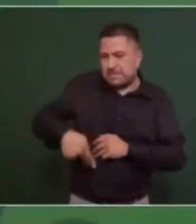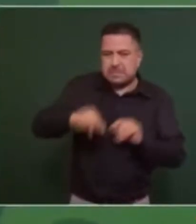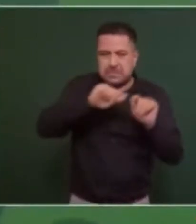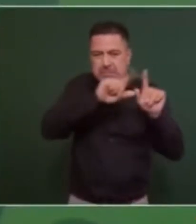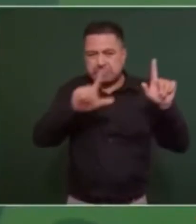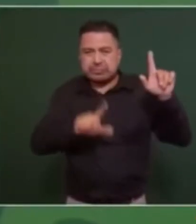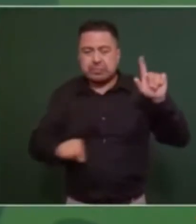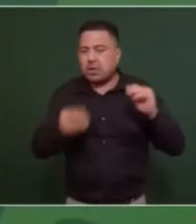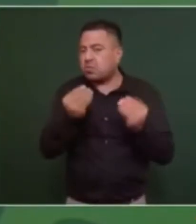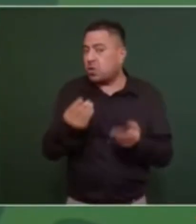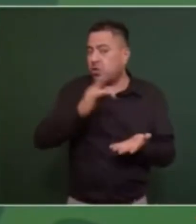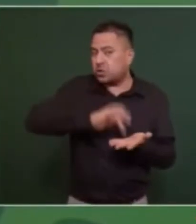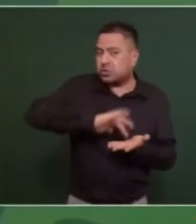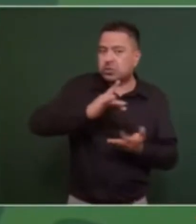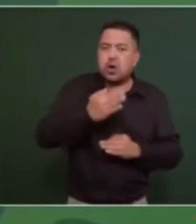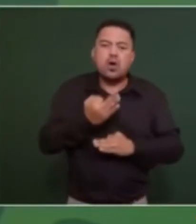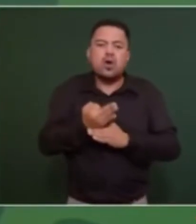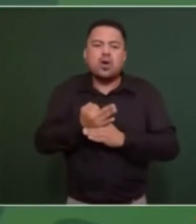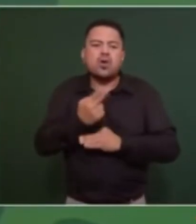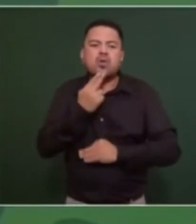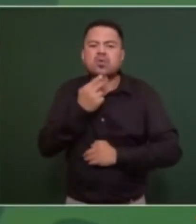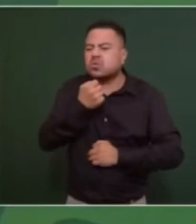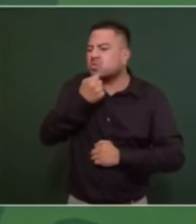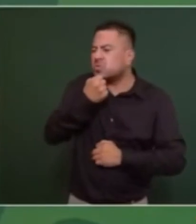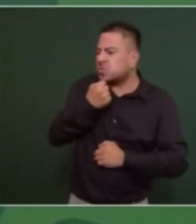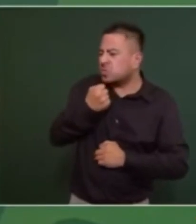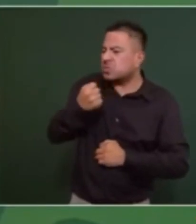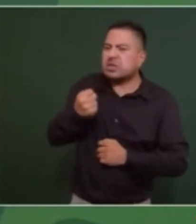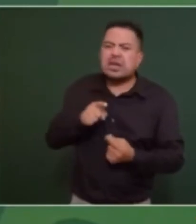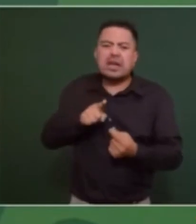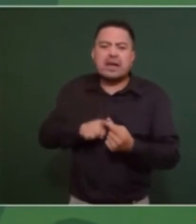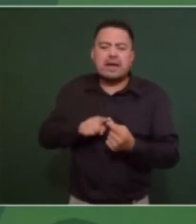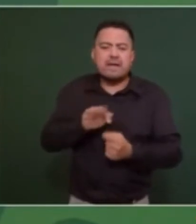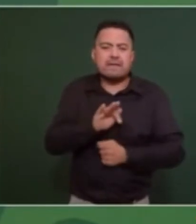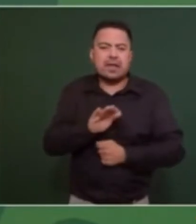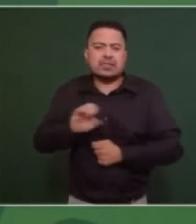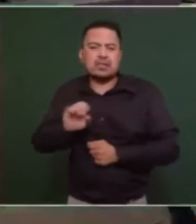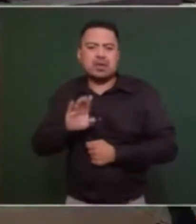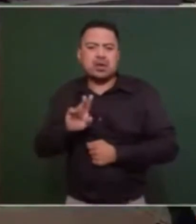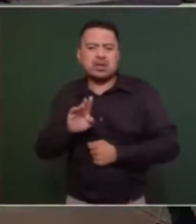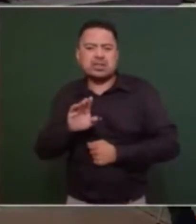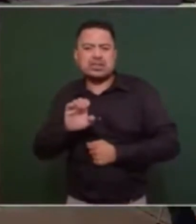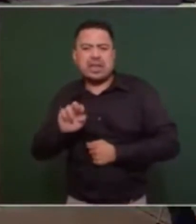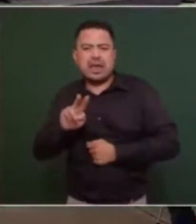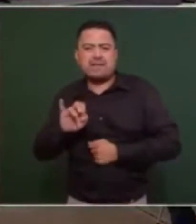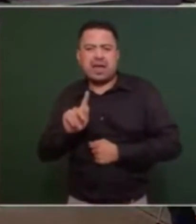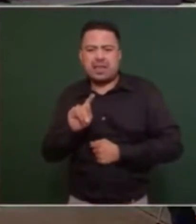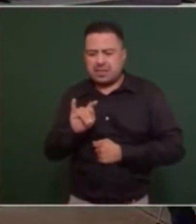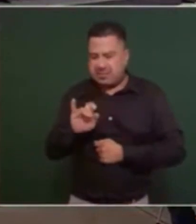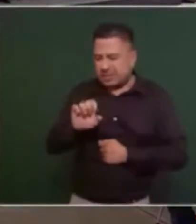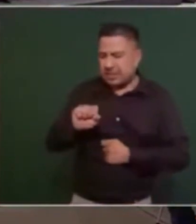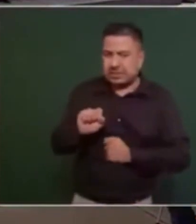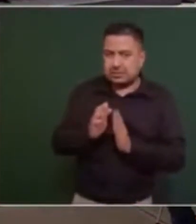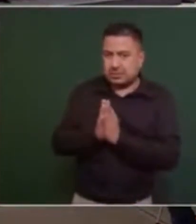agradecemos mucho y le vamos a pasar la palabra a Francisco Cervantes. Adelante, por favor.